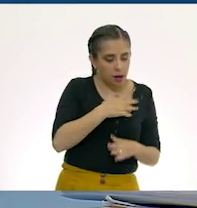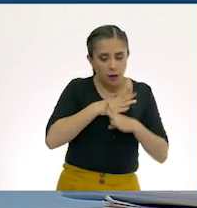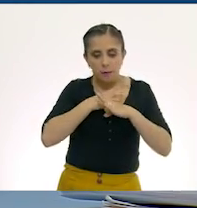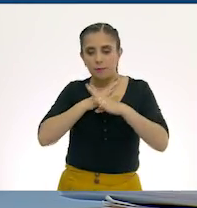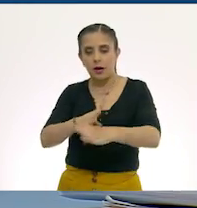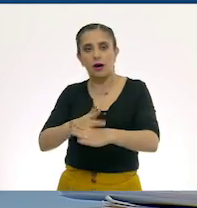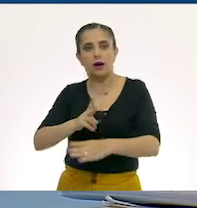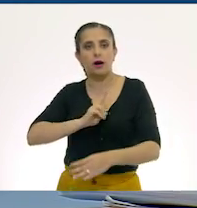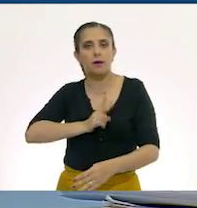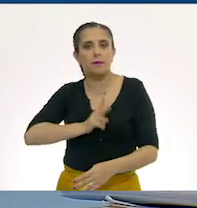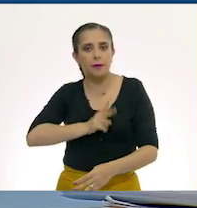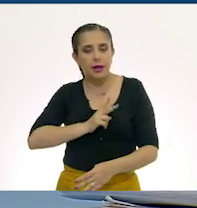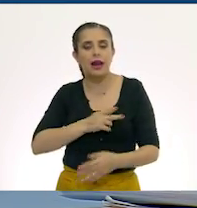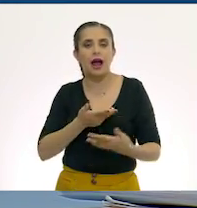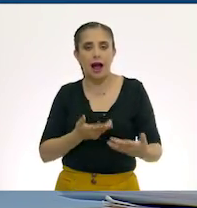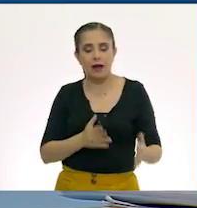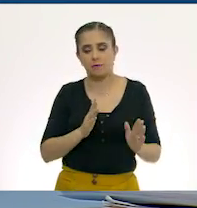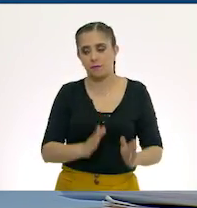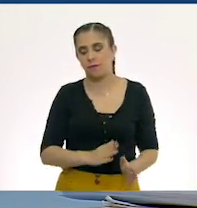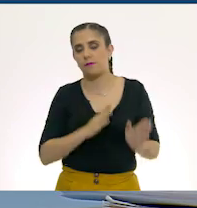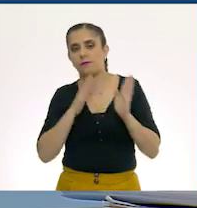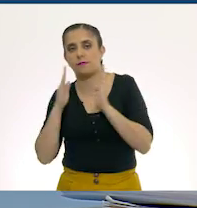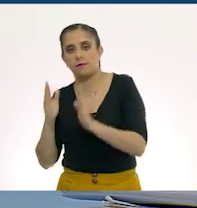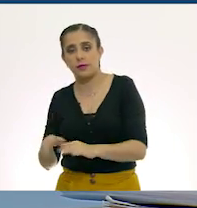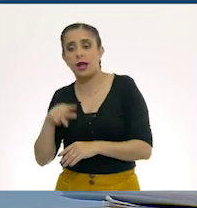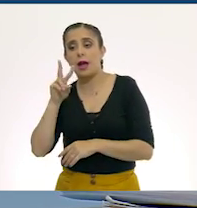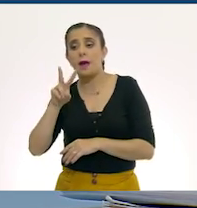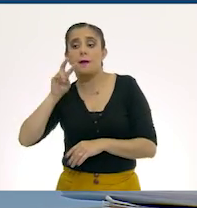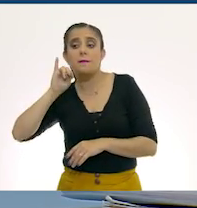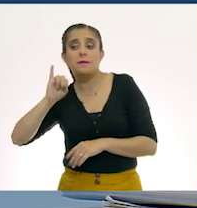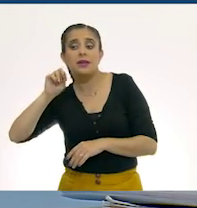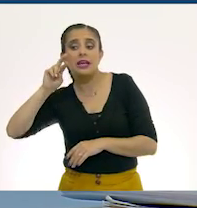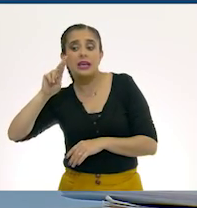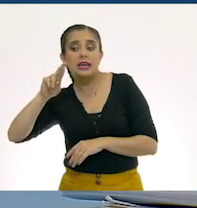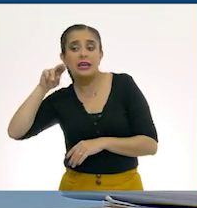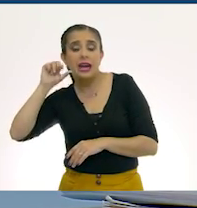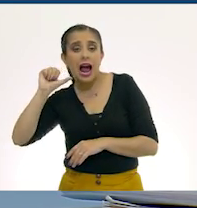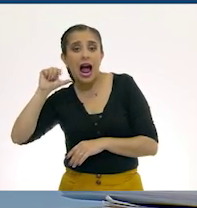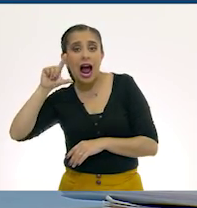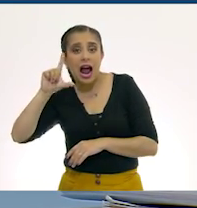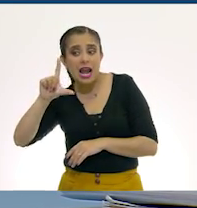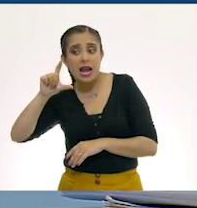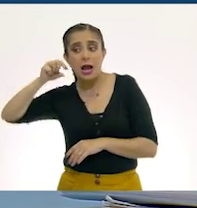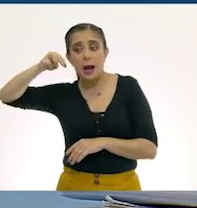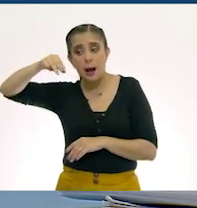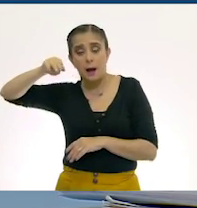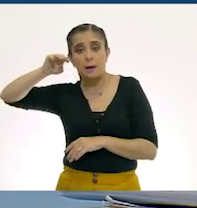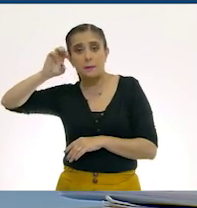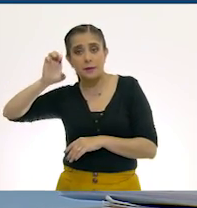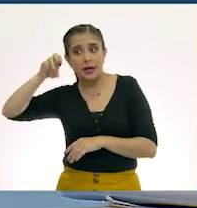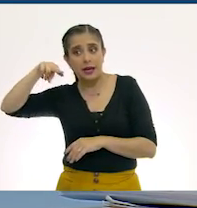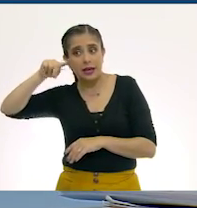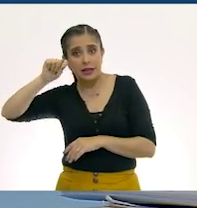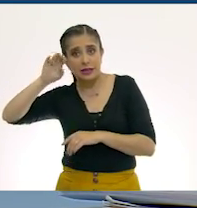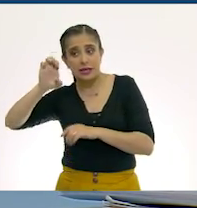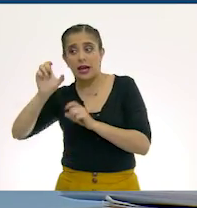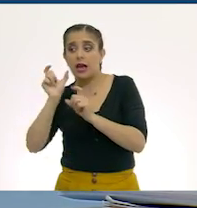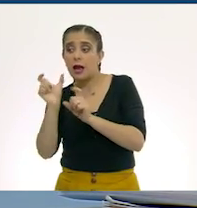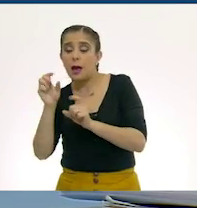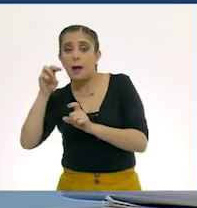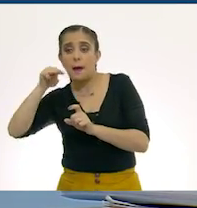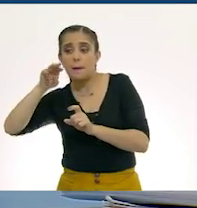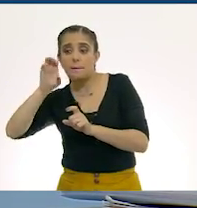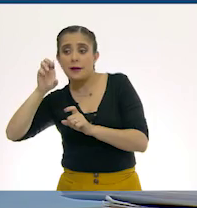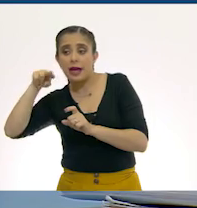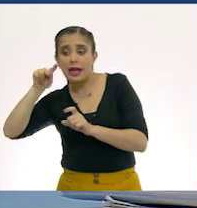Y entonces, la otra palabra, que es viralmente, compuesta también por viral